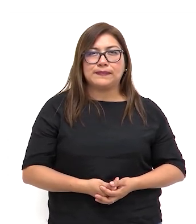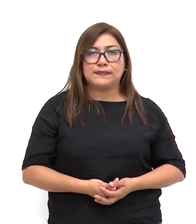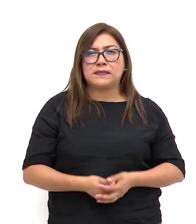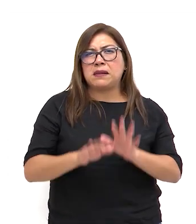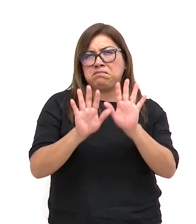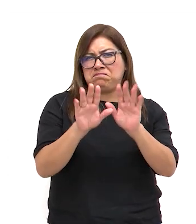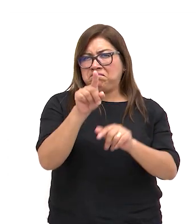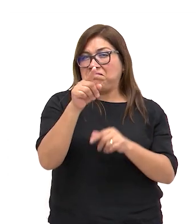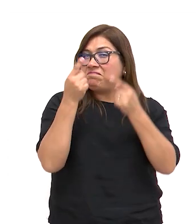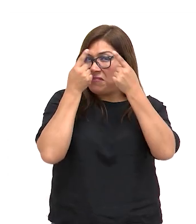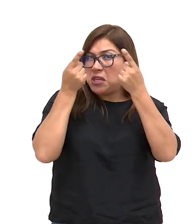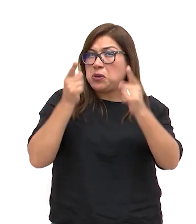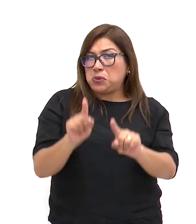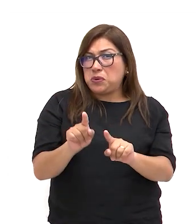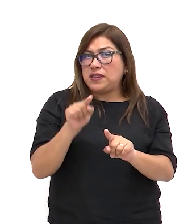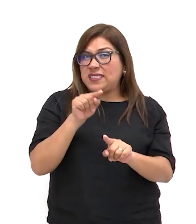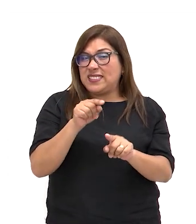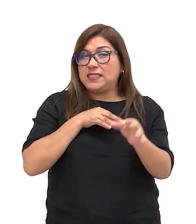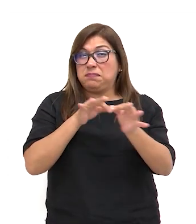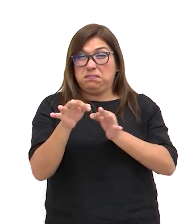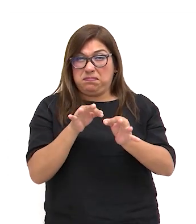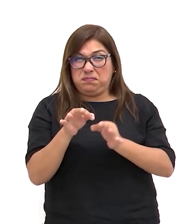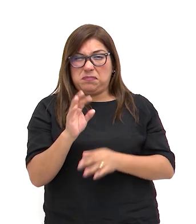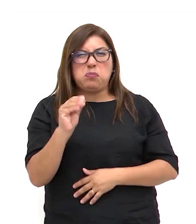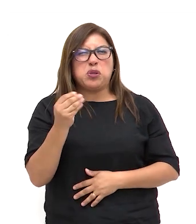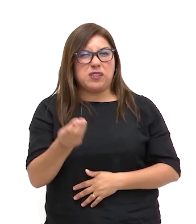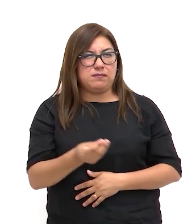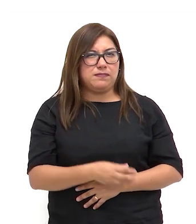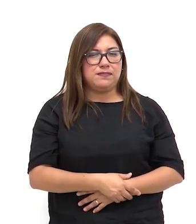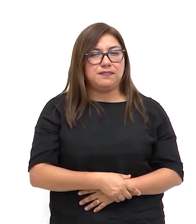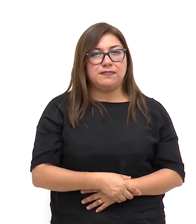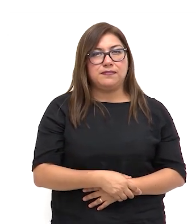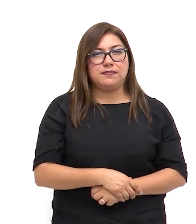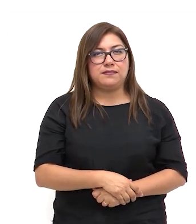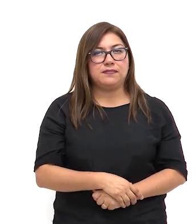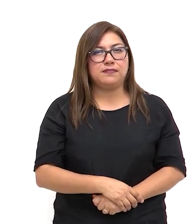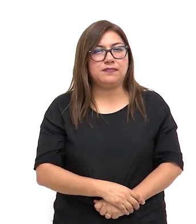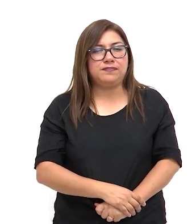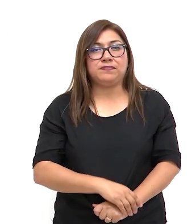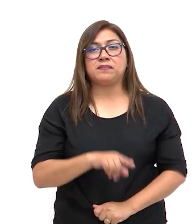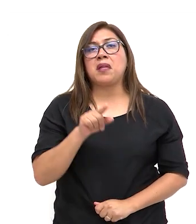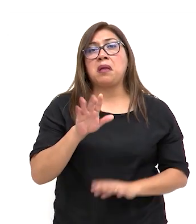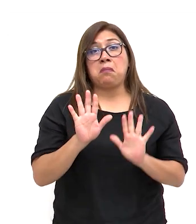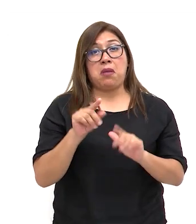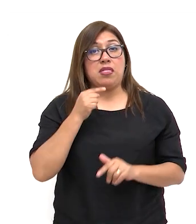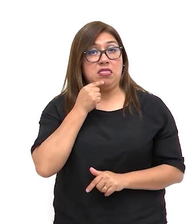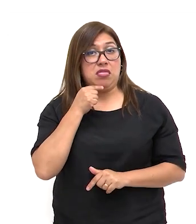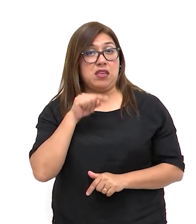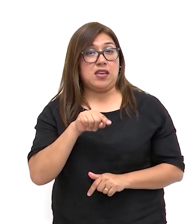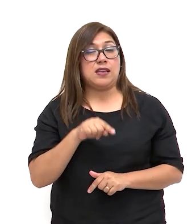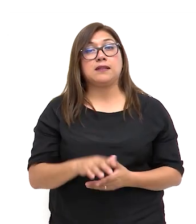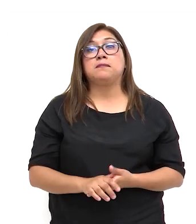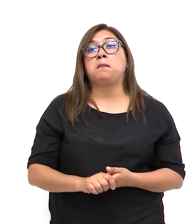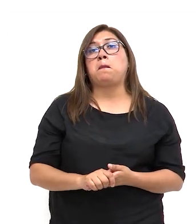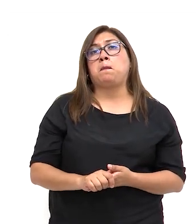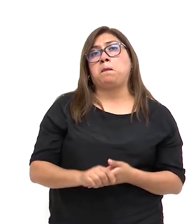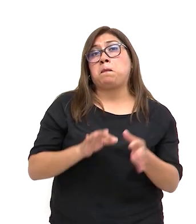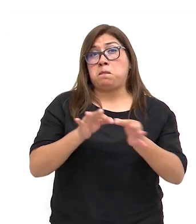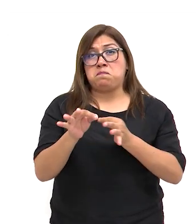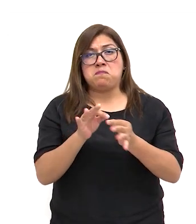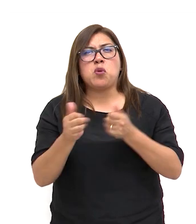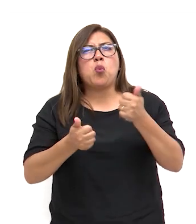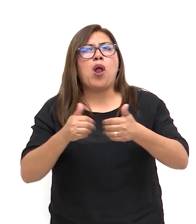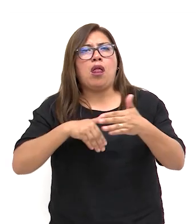¿Estás de acuerdo con esta cita? ¿Por qué? Según esta cita, ¿cuáles son las